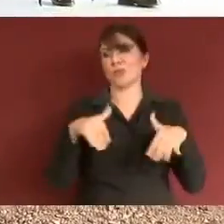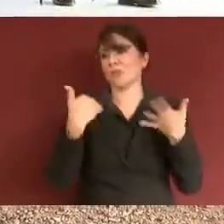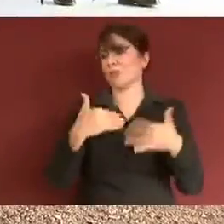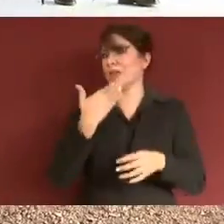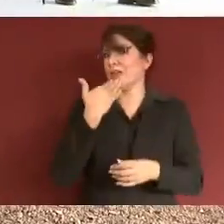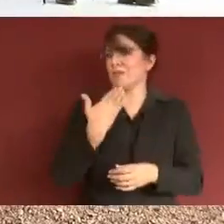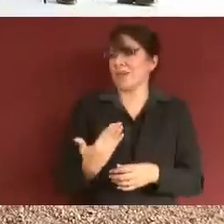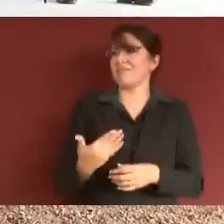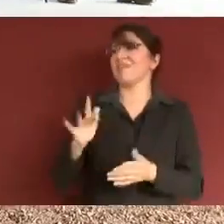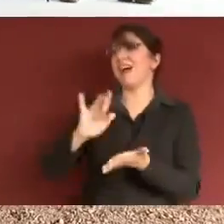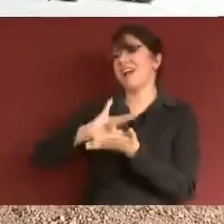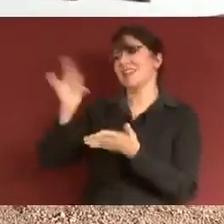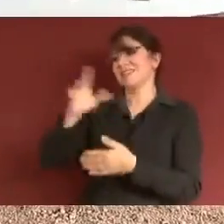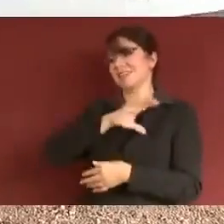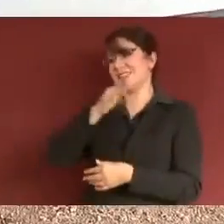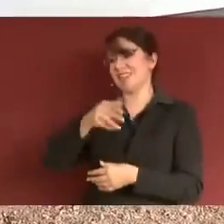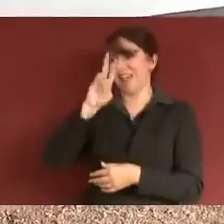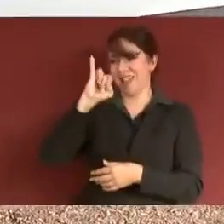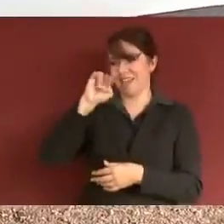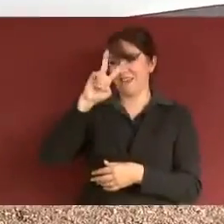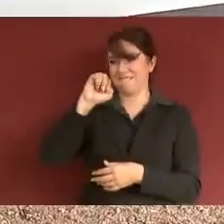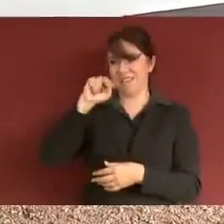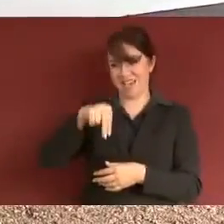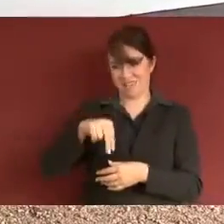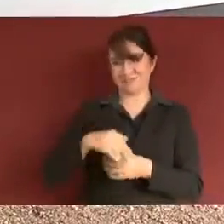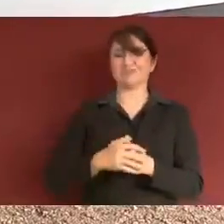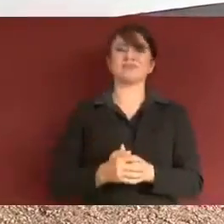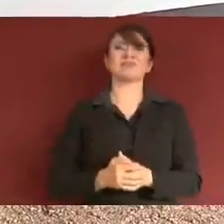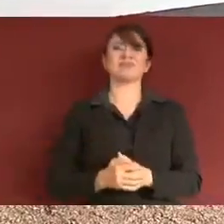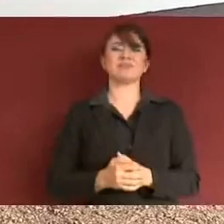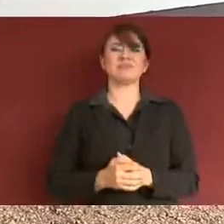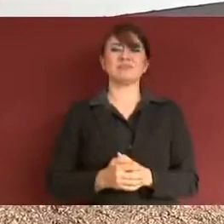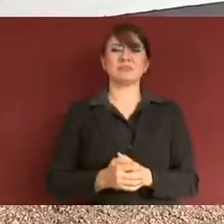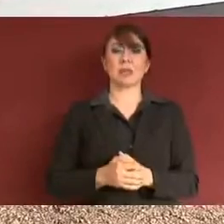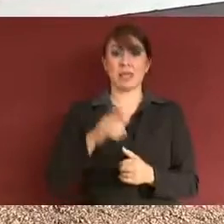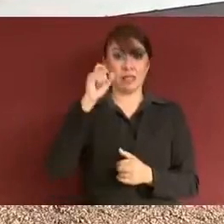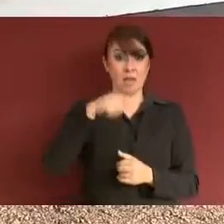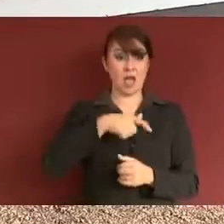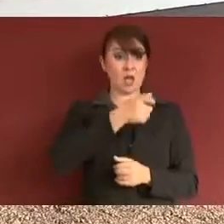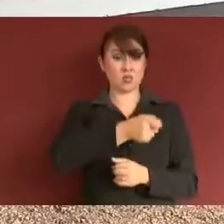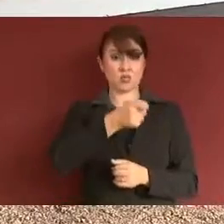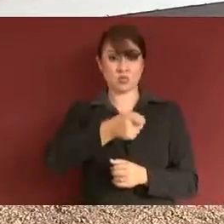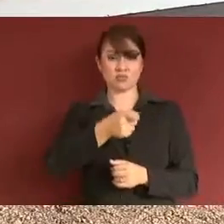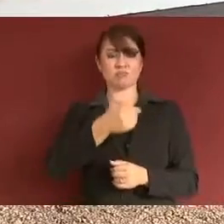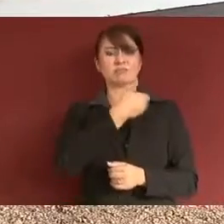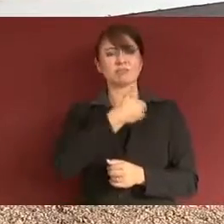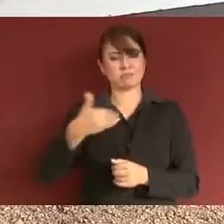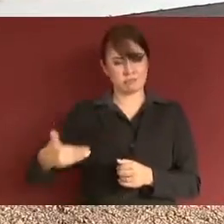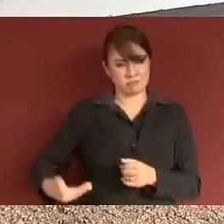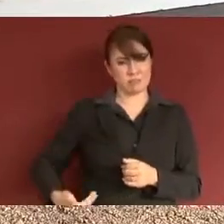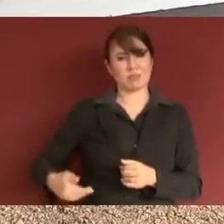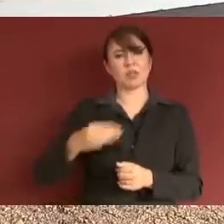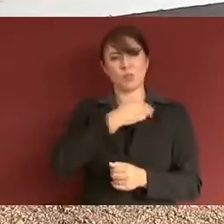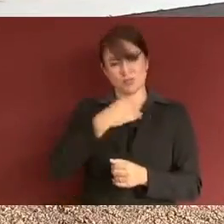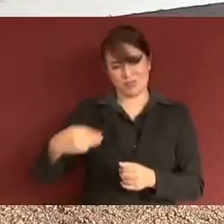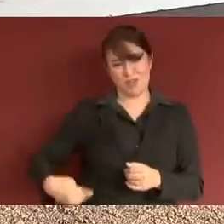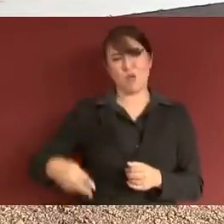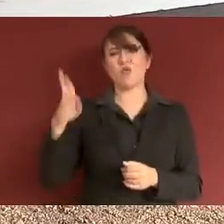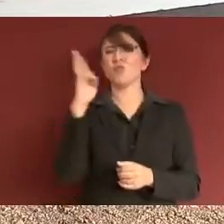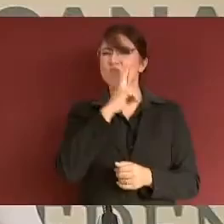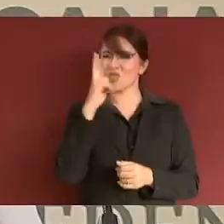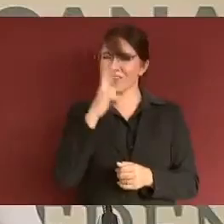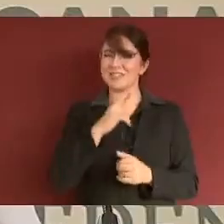al general Iván Hernández Uribe. También saludo al presidente municipal de Ruiz,